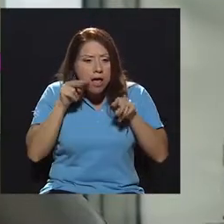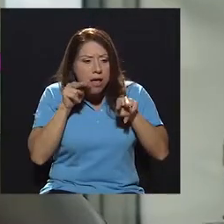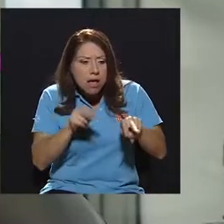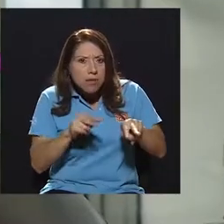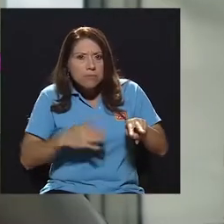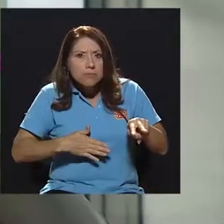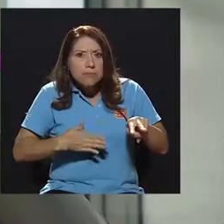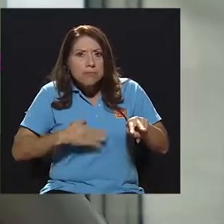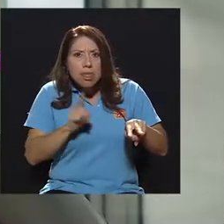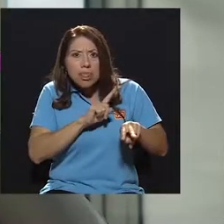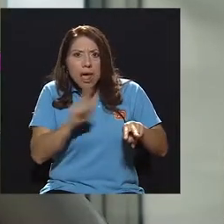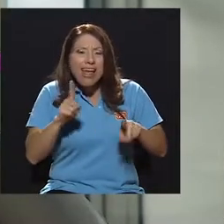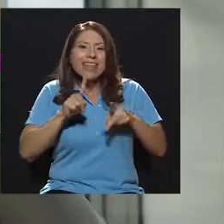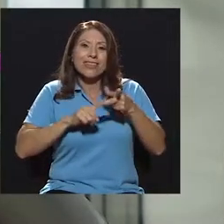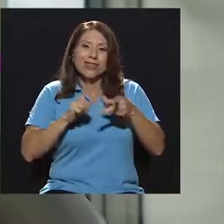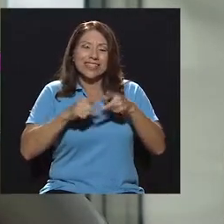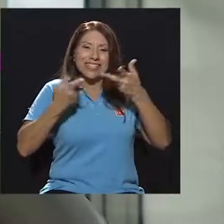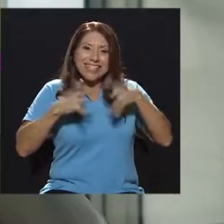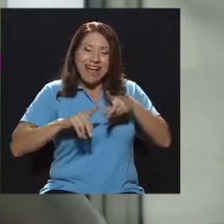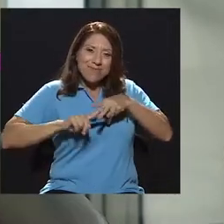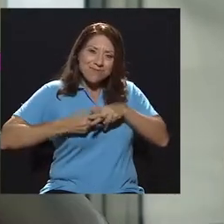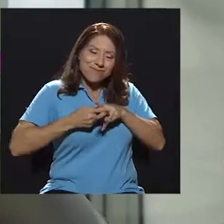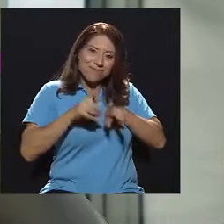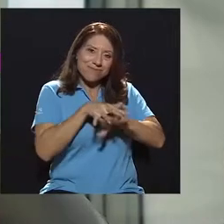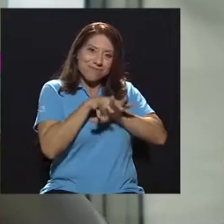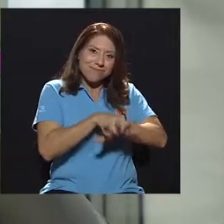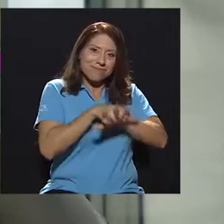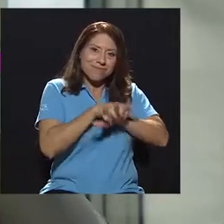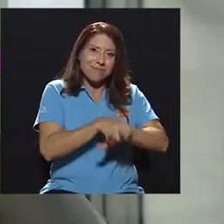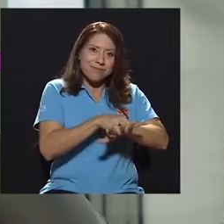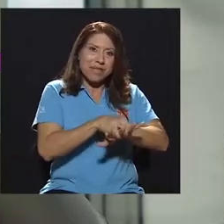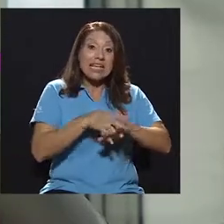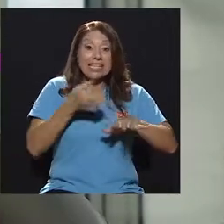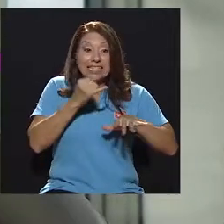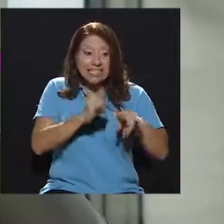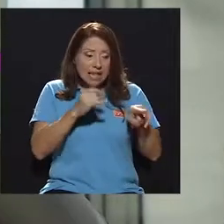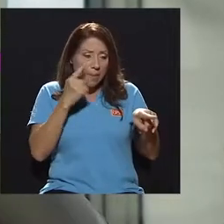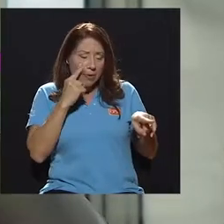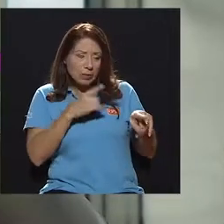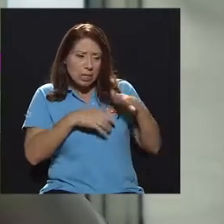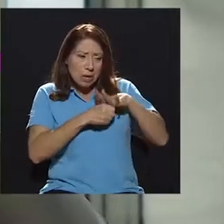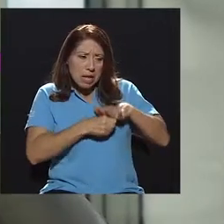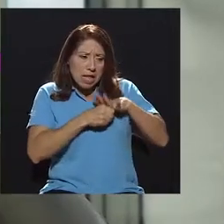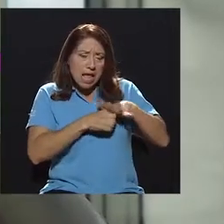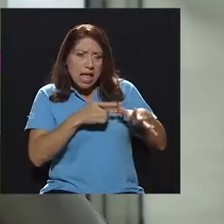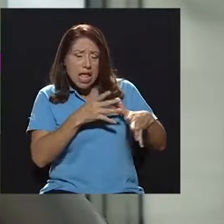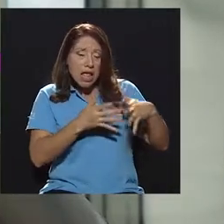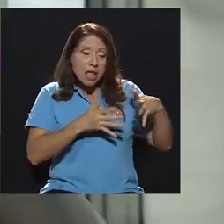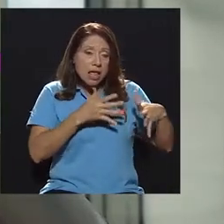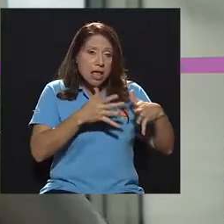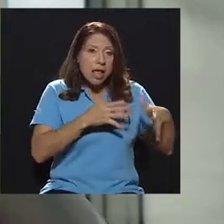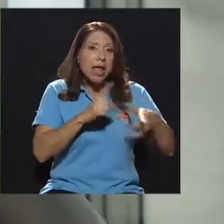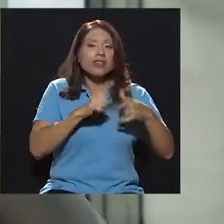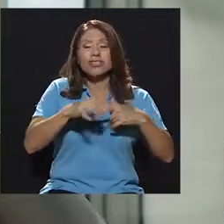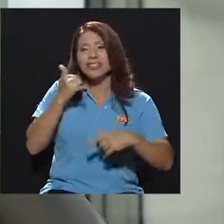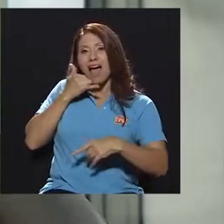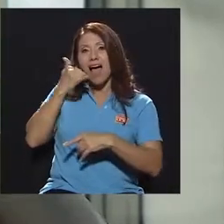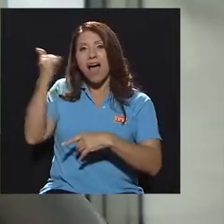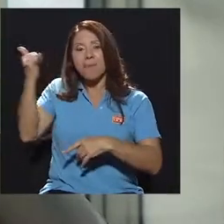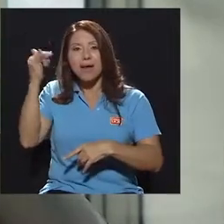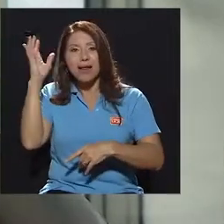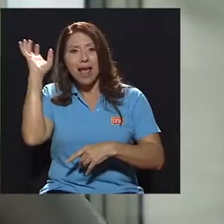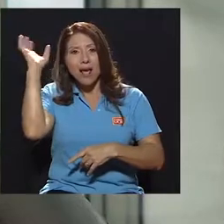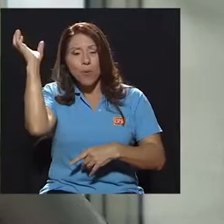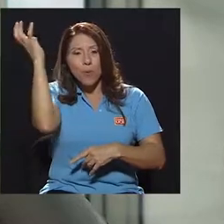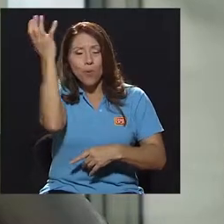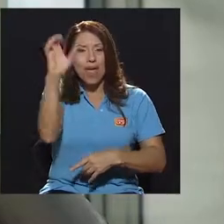cardiopulmonar. ¿Qué hacemos en el infarto? Inmediatamente llamar al sistema de emergencias para que lleguen rápidamente los soportes de salud para poder darle,